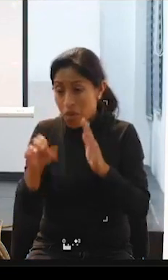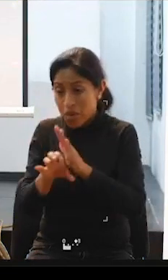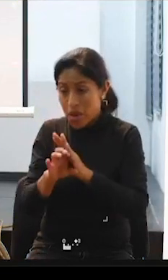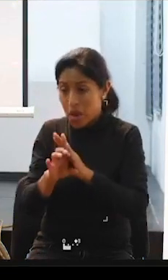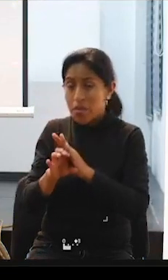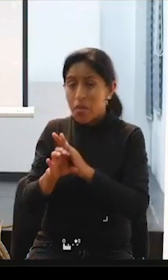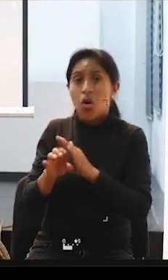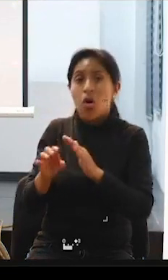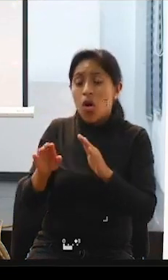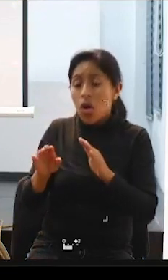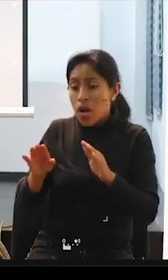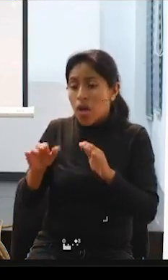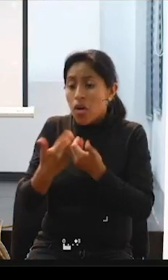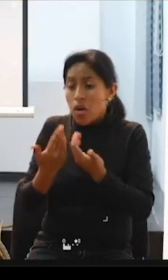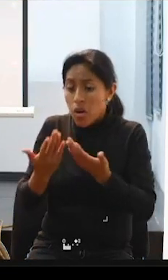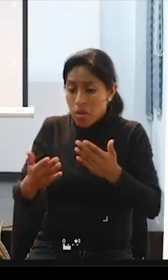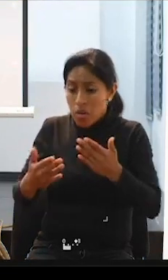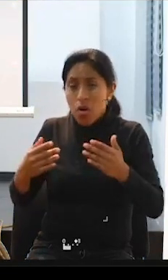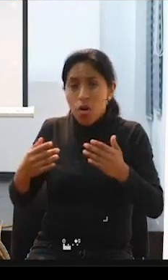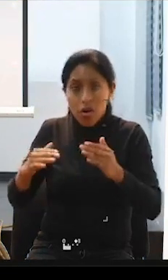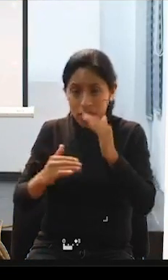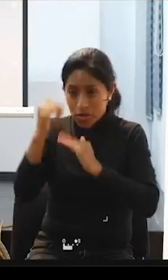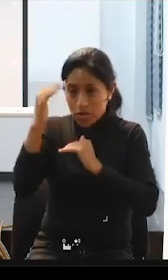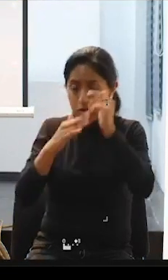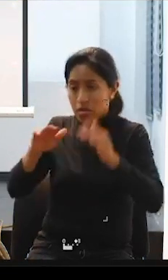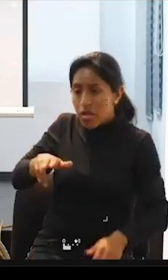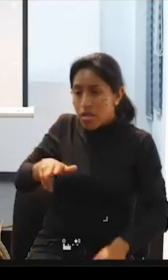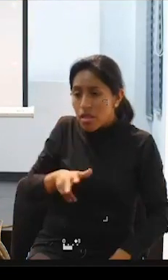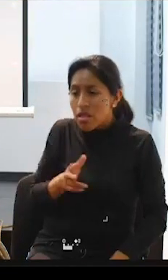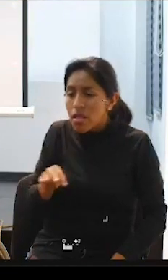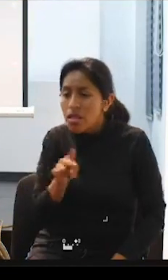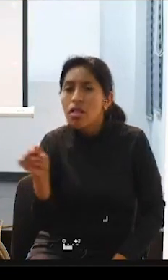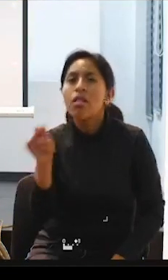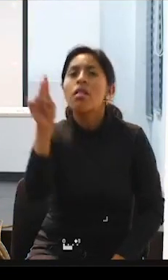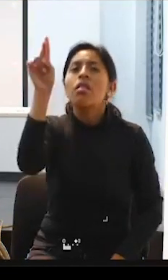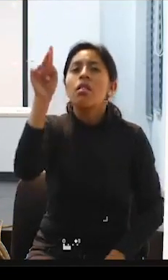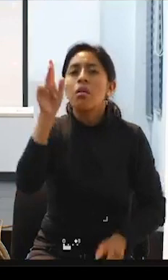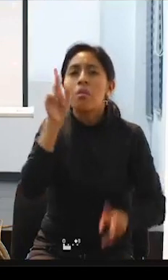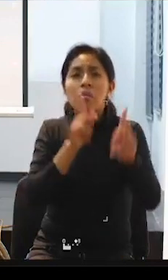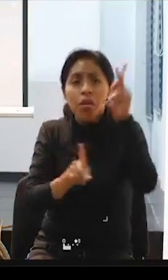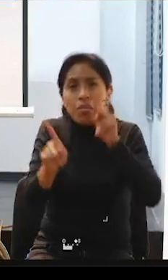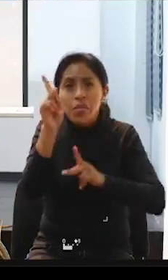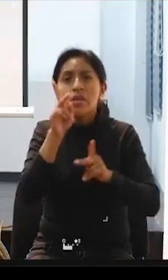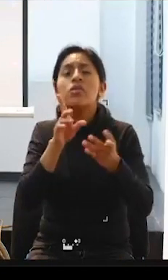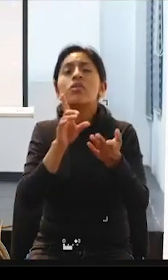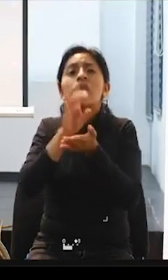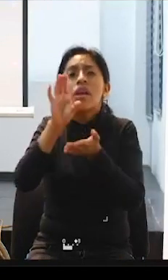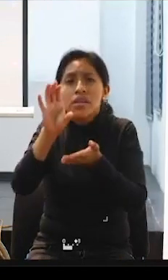pensados para construirse, o sea, para personas en silla de ruedas, para personas